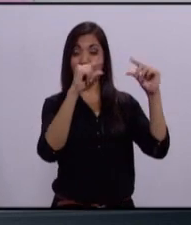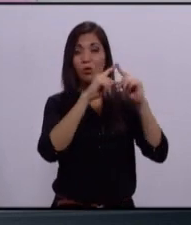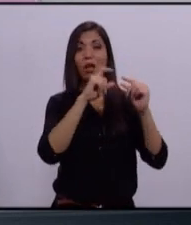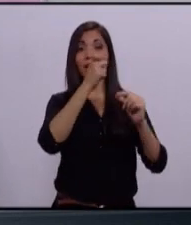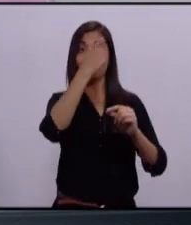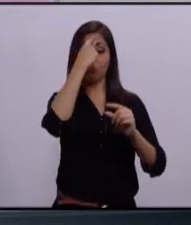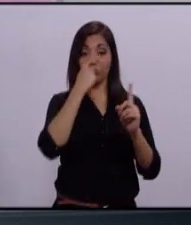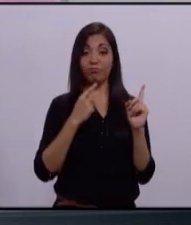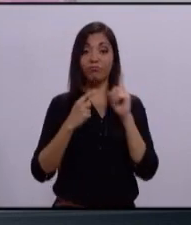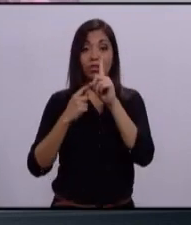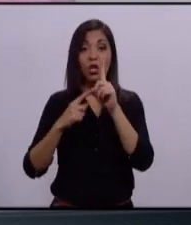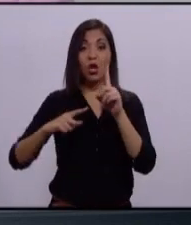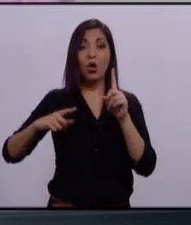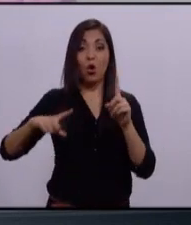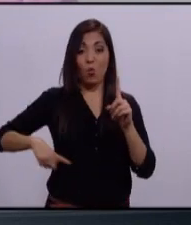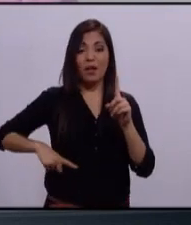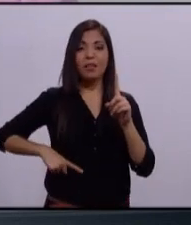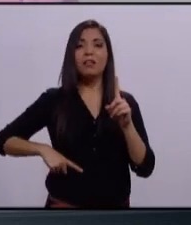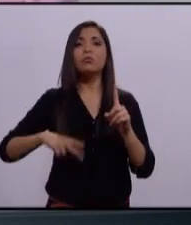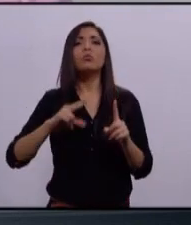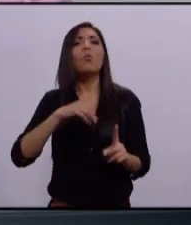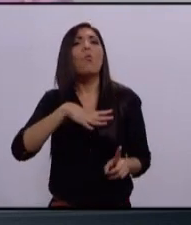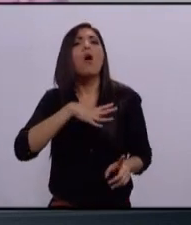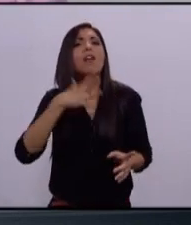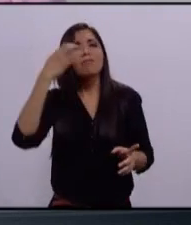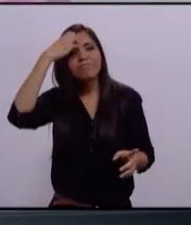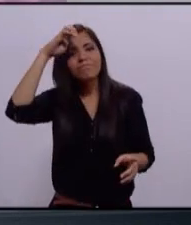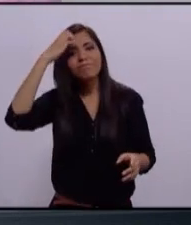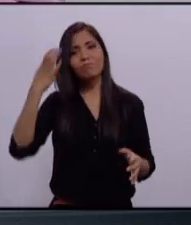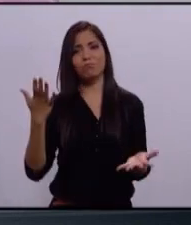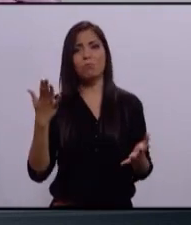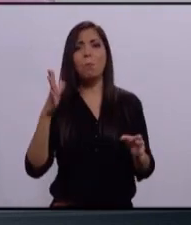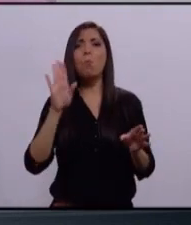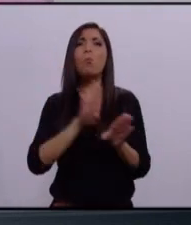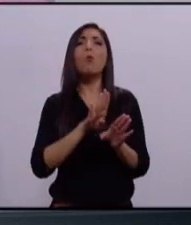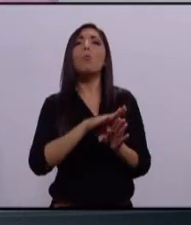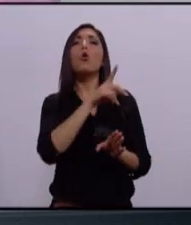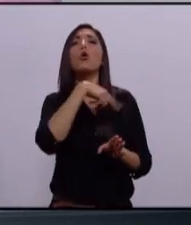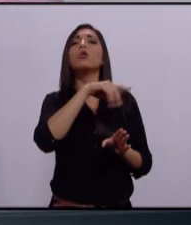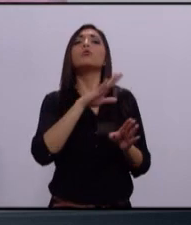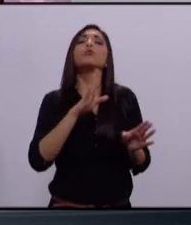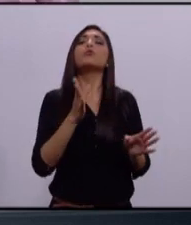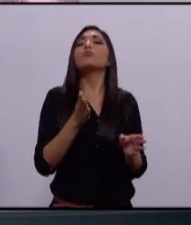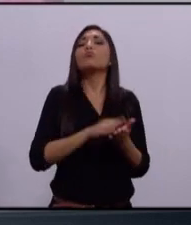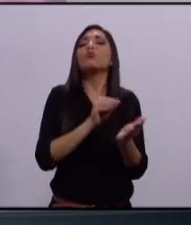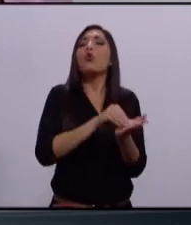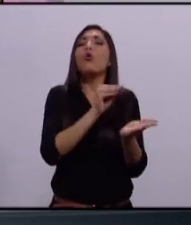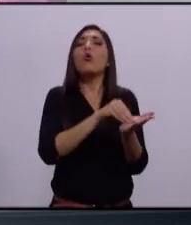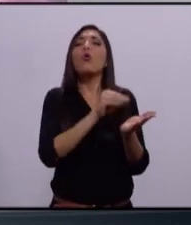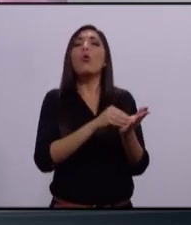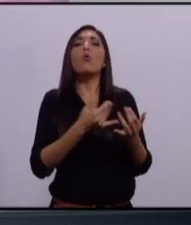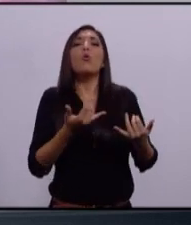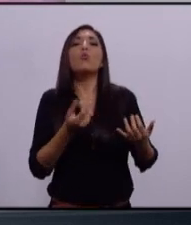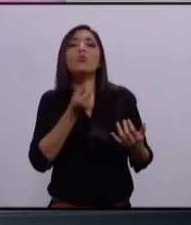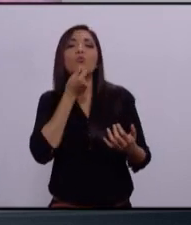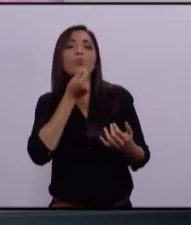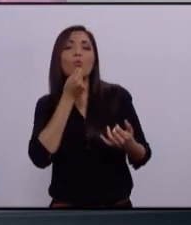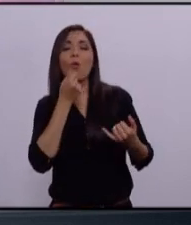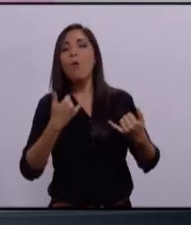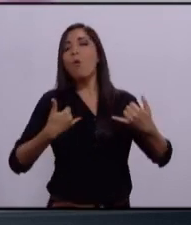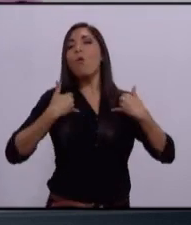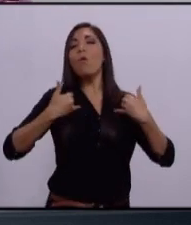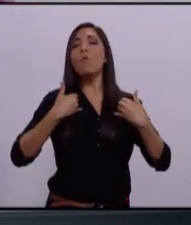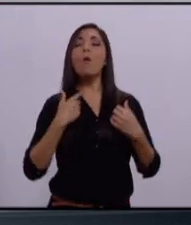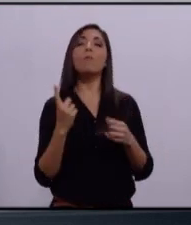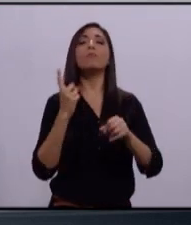gobernantes no tienen experiencia. Estamos frente a unos juniors de la política, frente a los bebesaurios, frente a aquellas